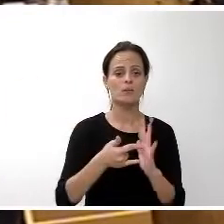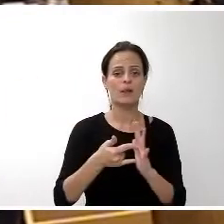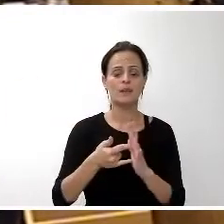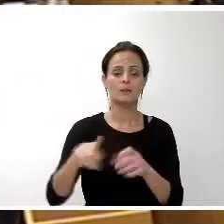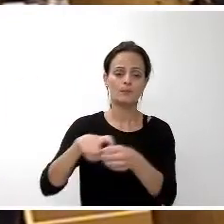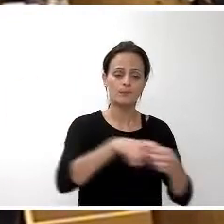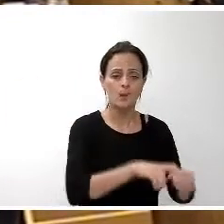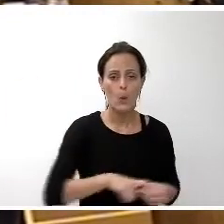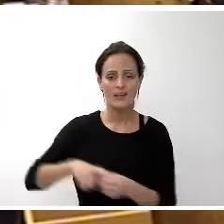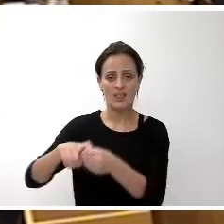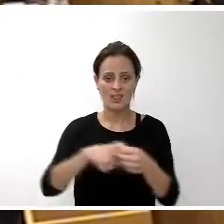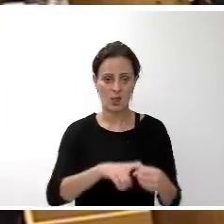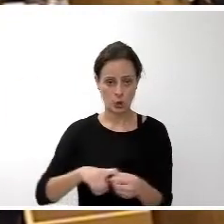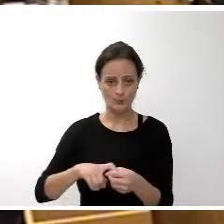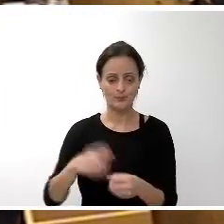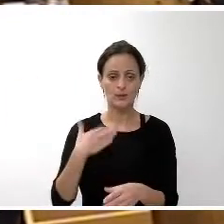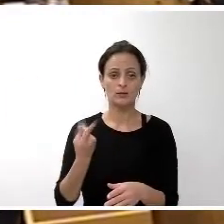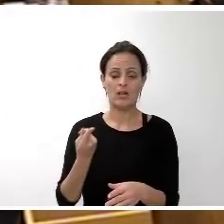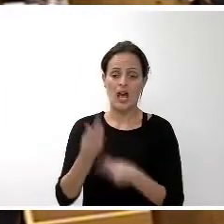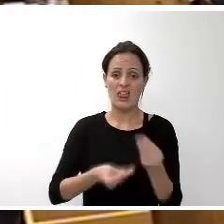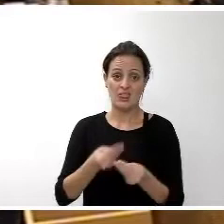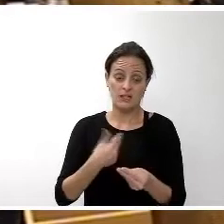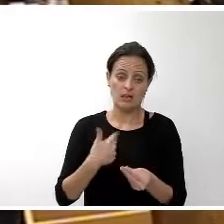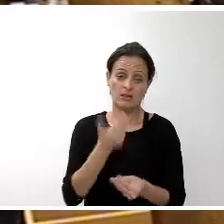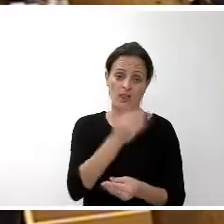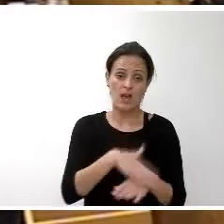y llevarla adelante con dinero público.